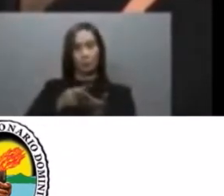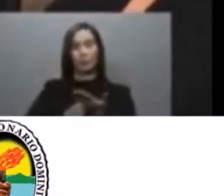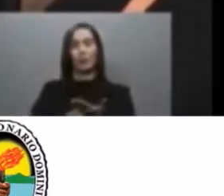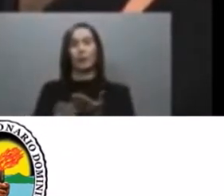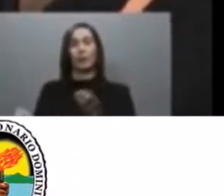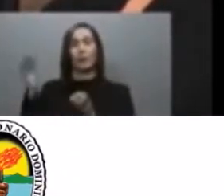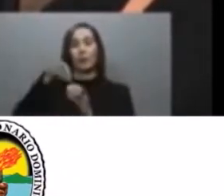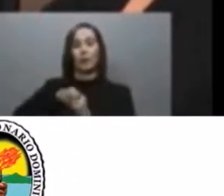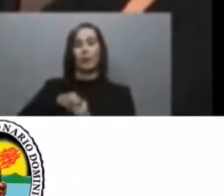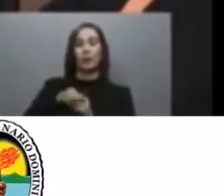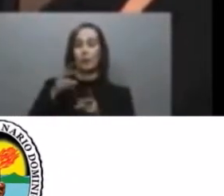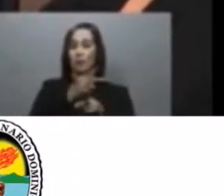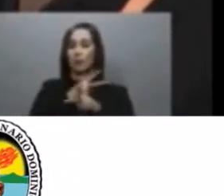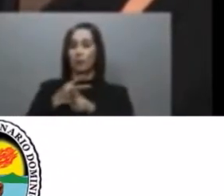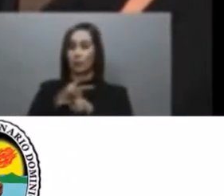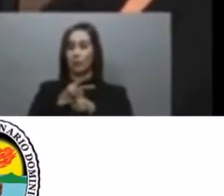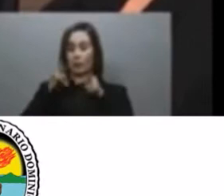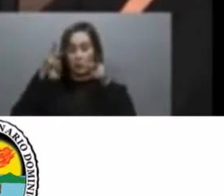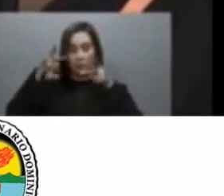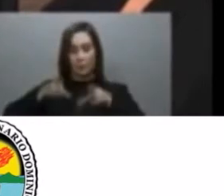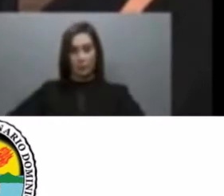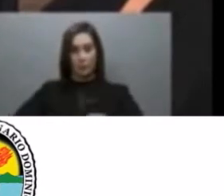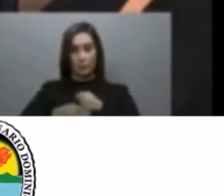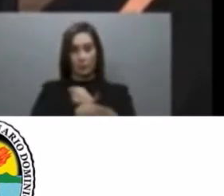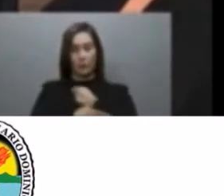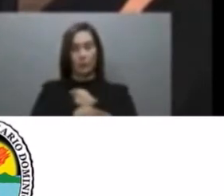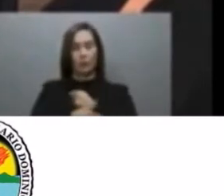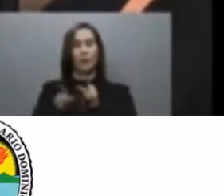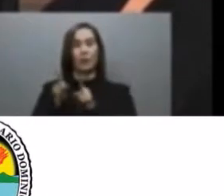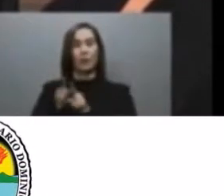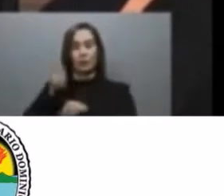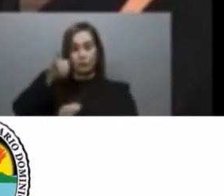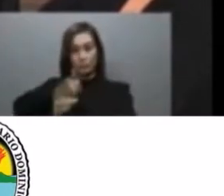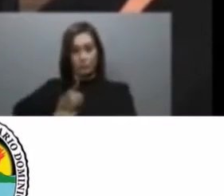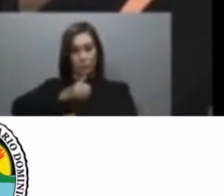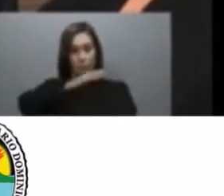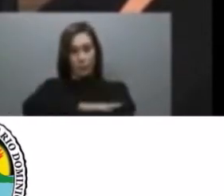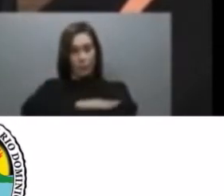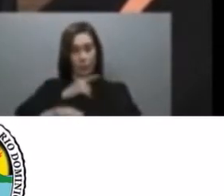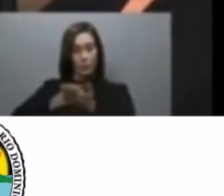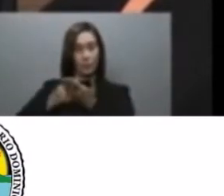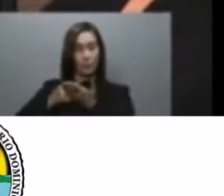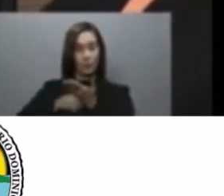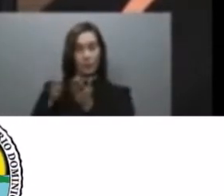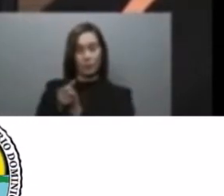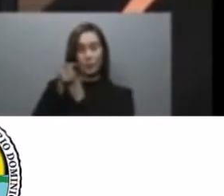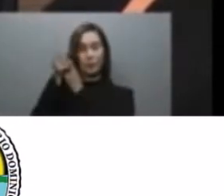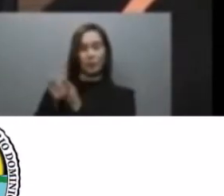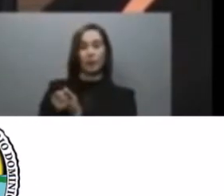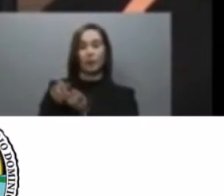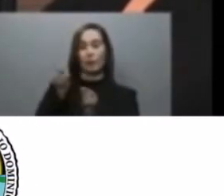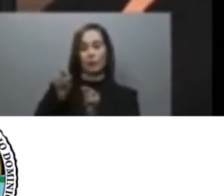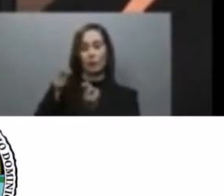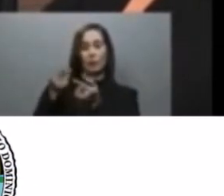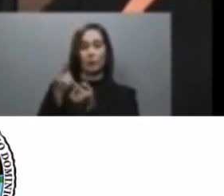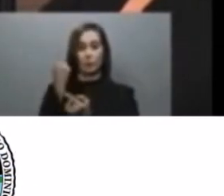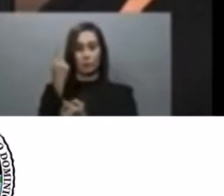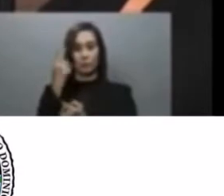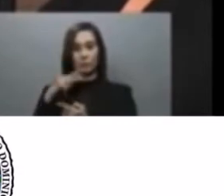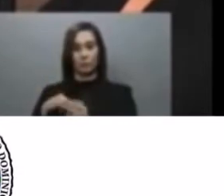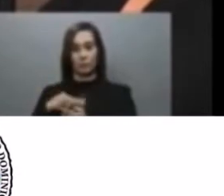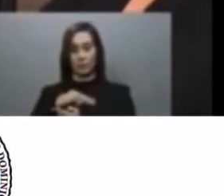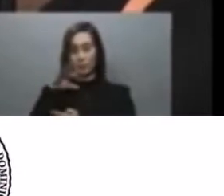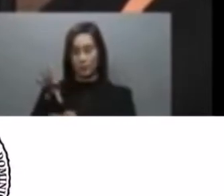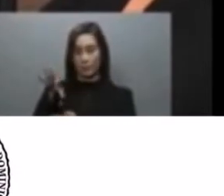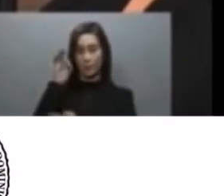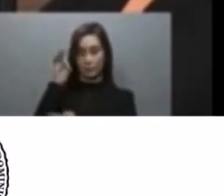ciudadana y estableciendo una mesa dirigida por uno de los miembros de la comisión que usted